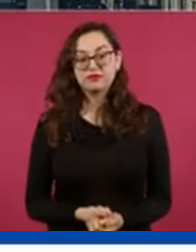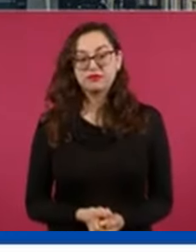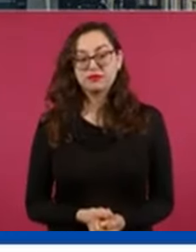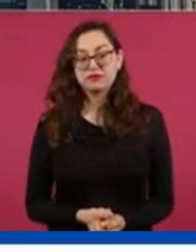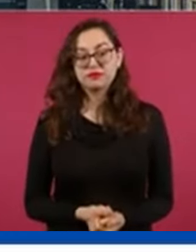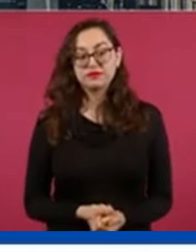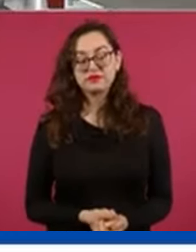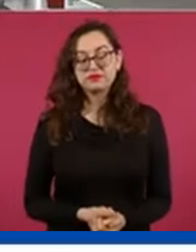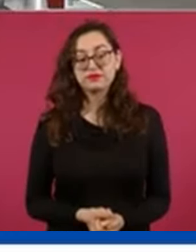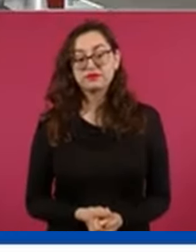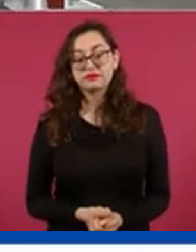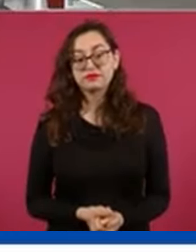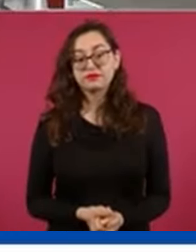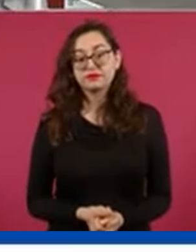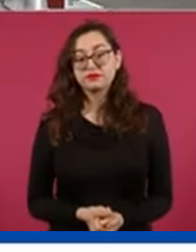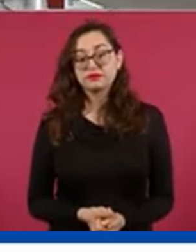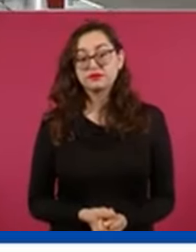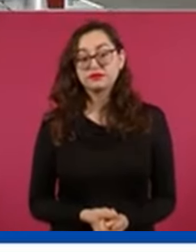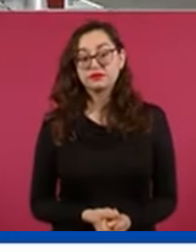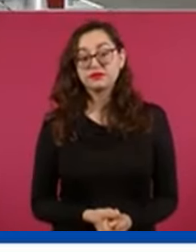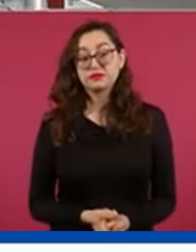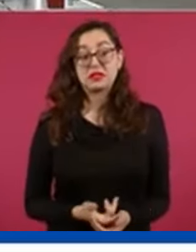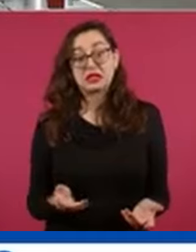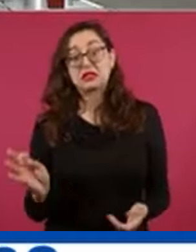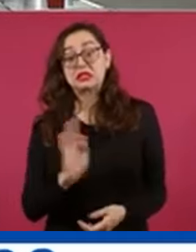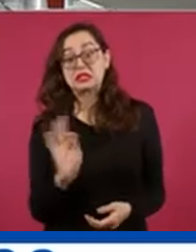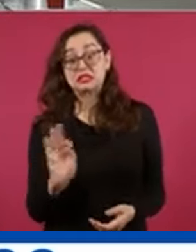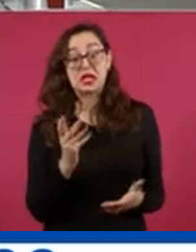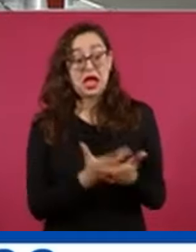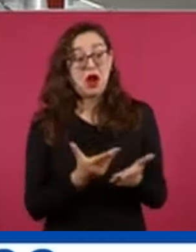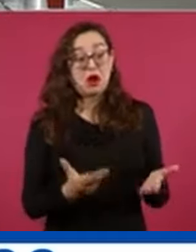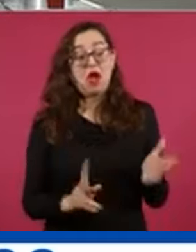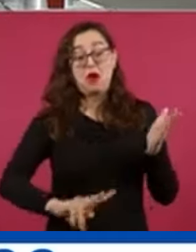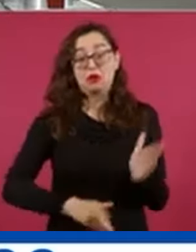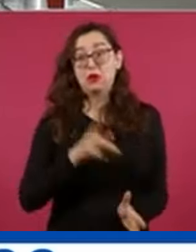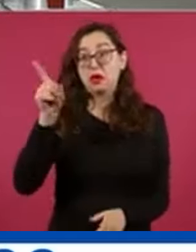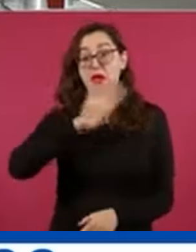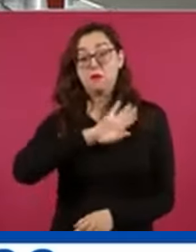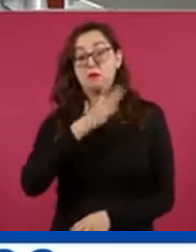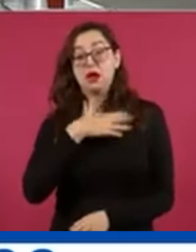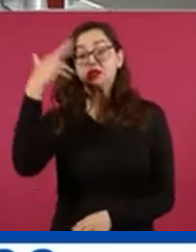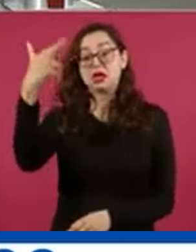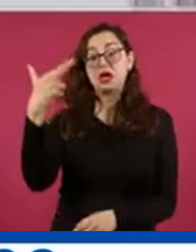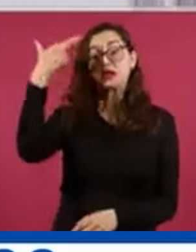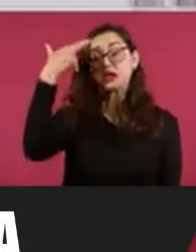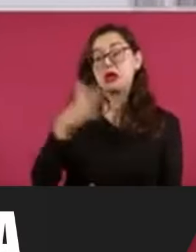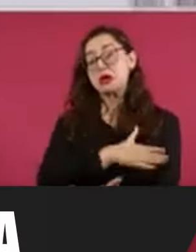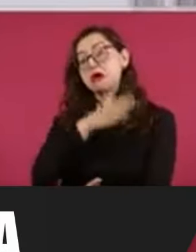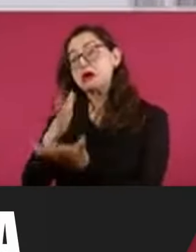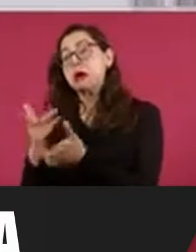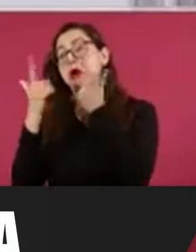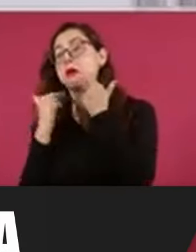Nos van a ir a acusar ahora con el rey de España, con el papa no, porque el papa